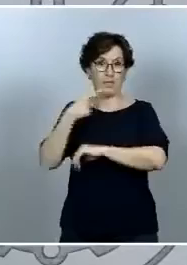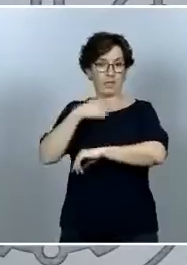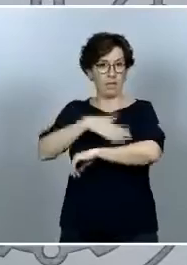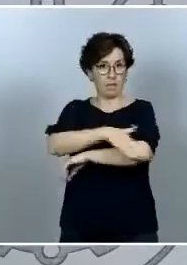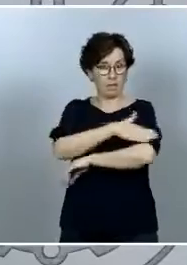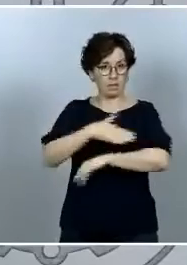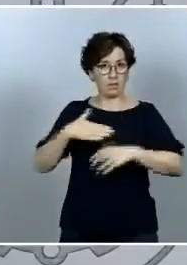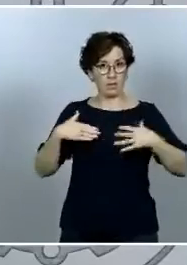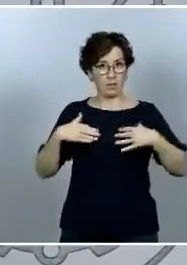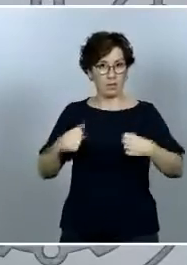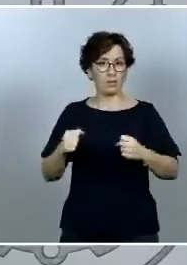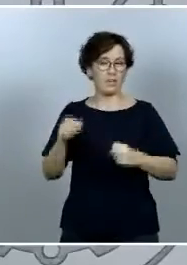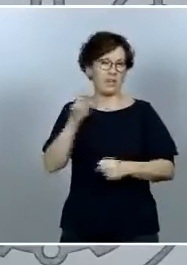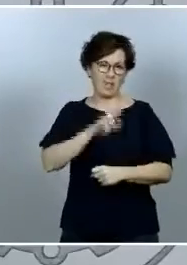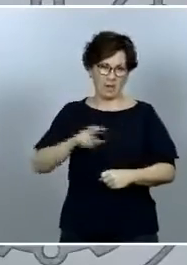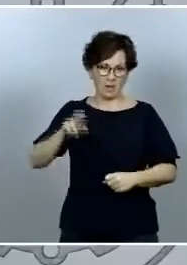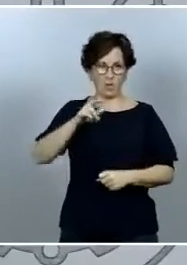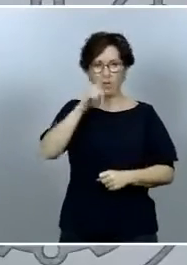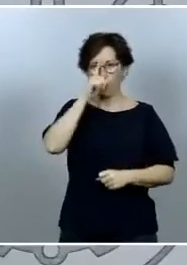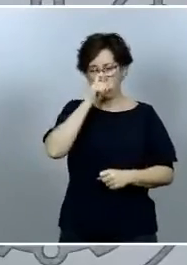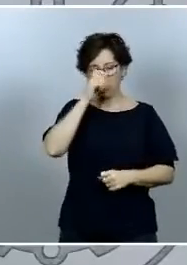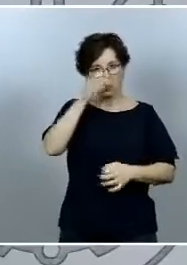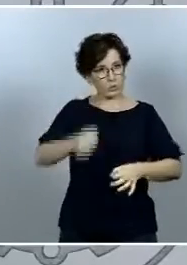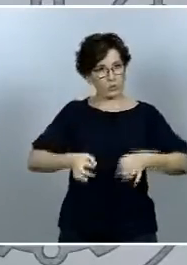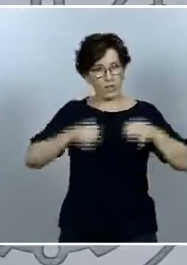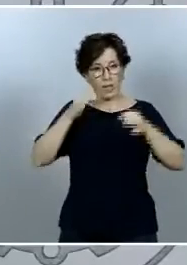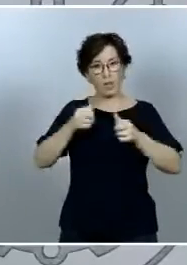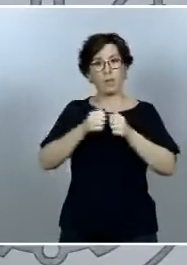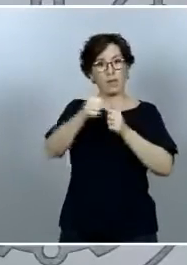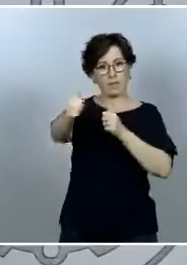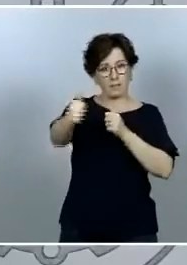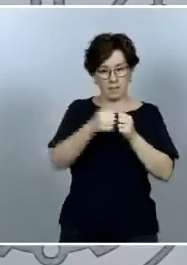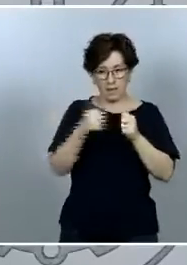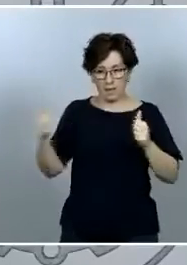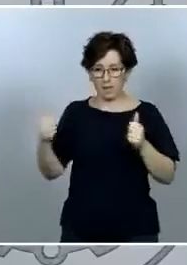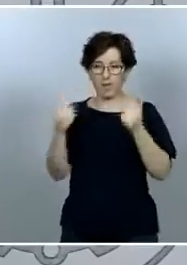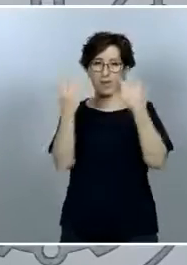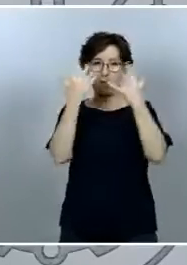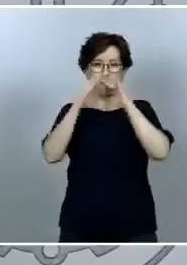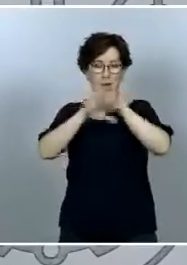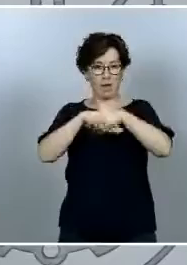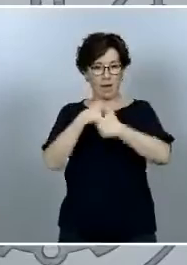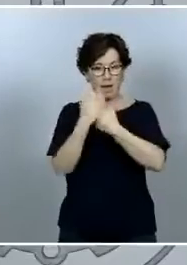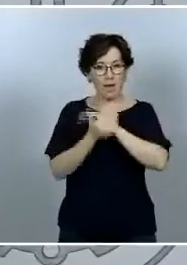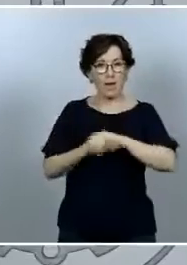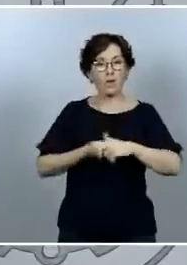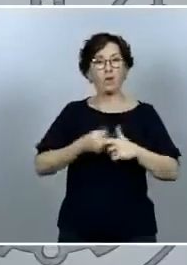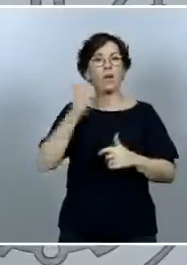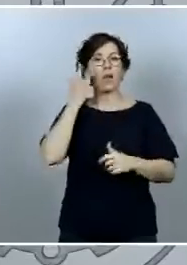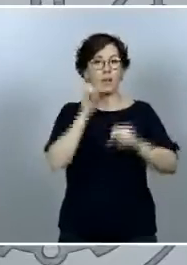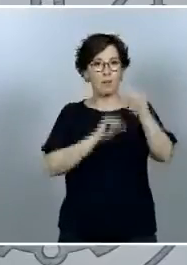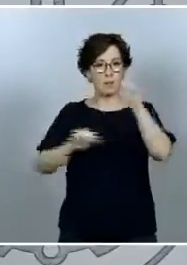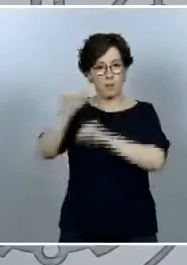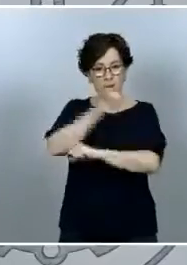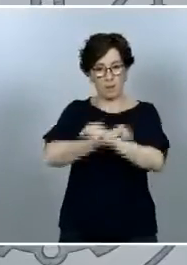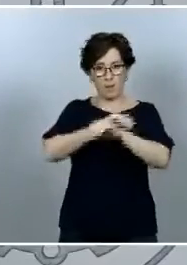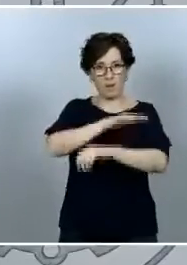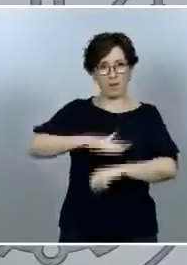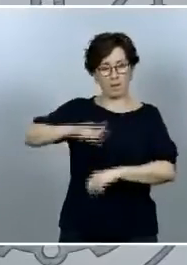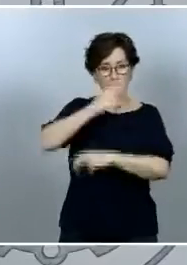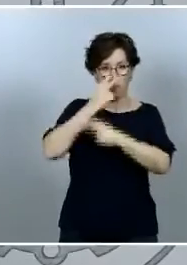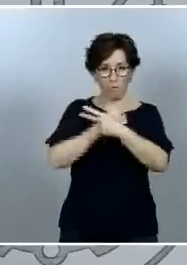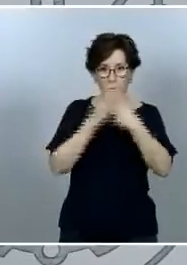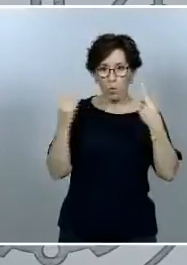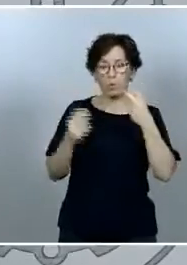siempre de distancia social lavado de manos limpieza de los lugares públicos utilización de mascarilla podemos ser muy